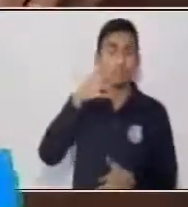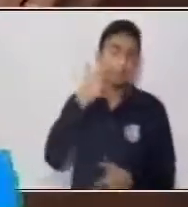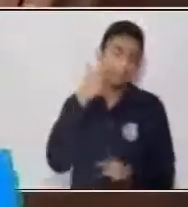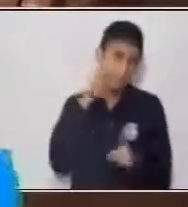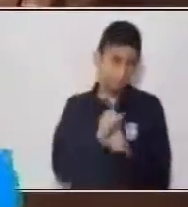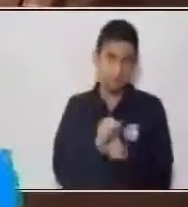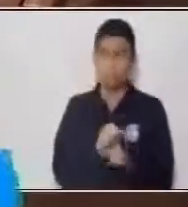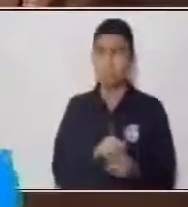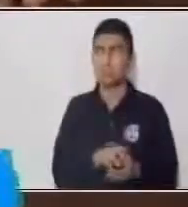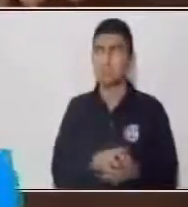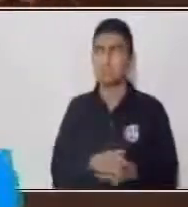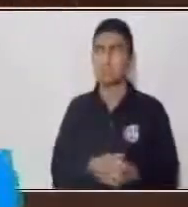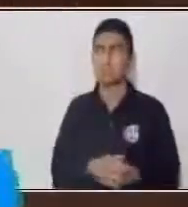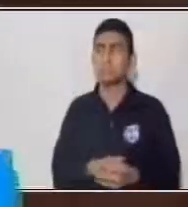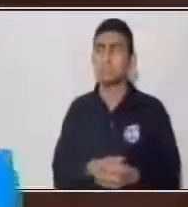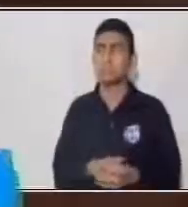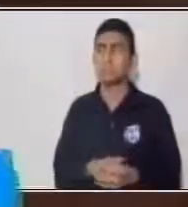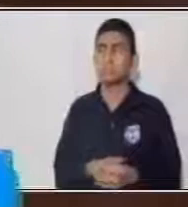voy a ver si ya está.